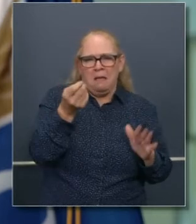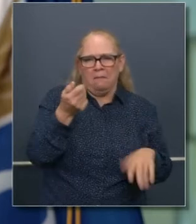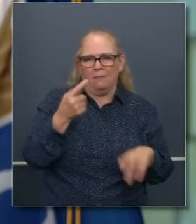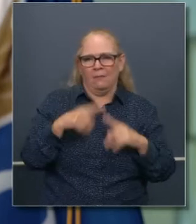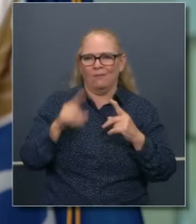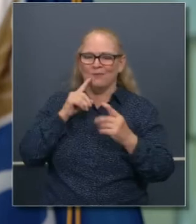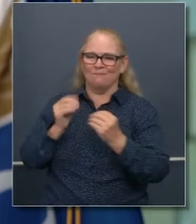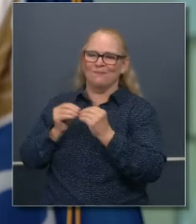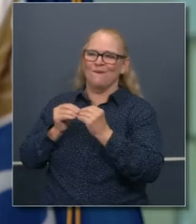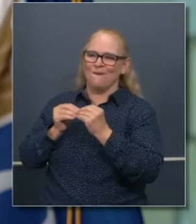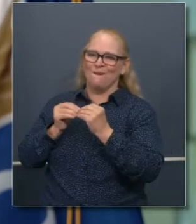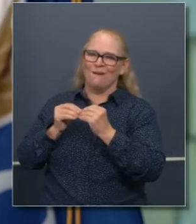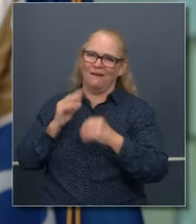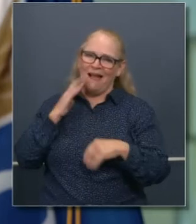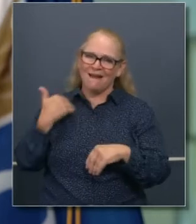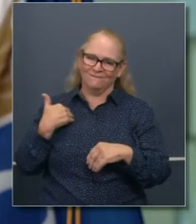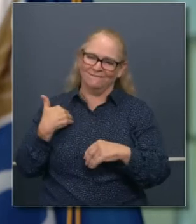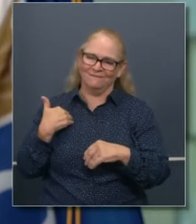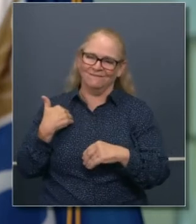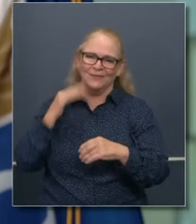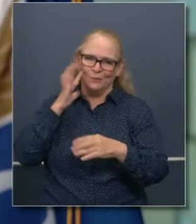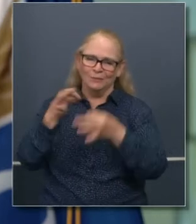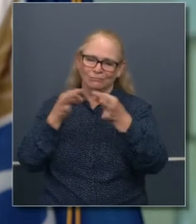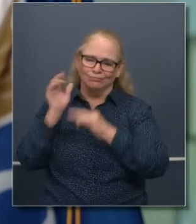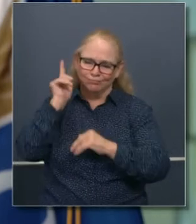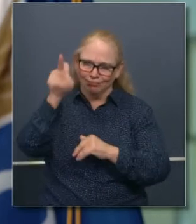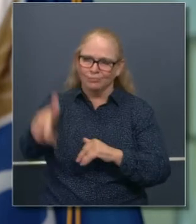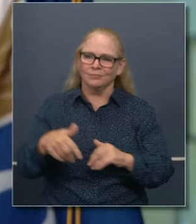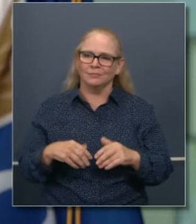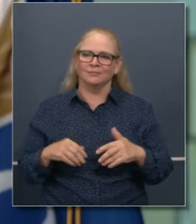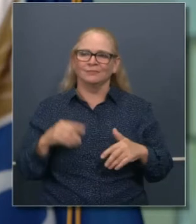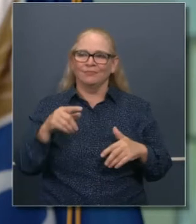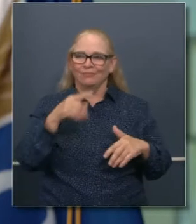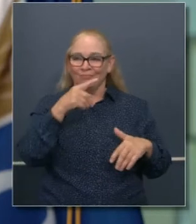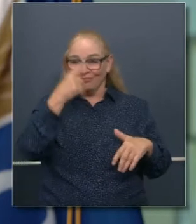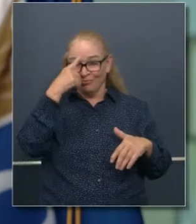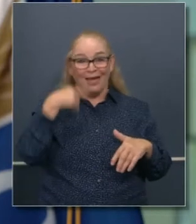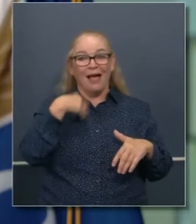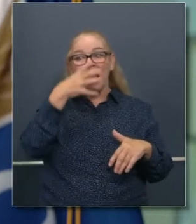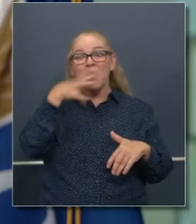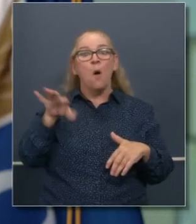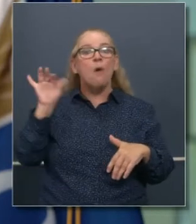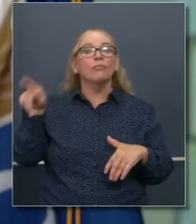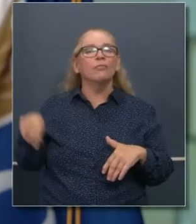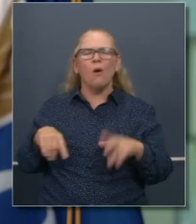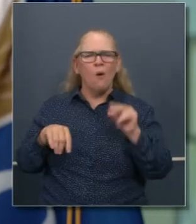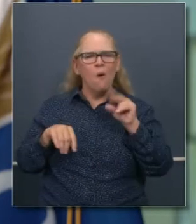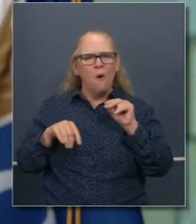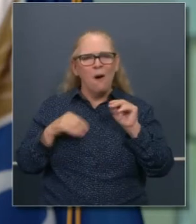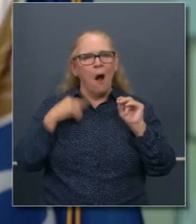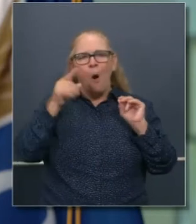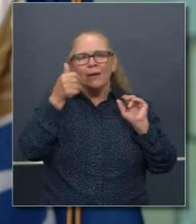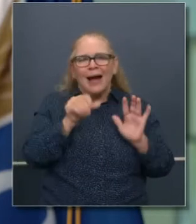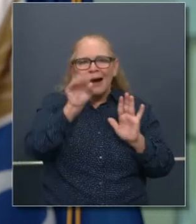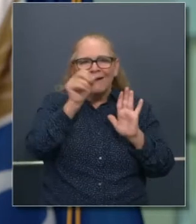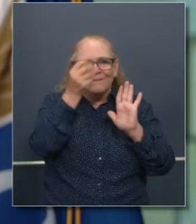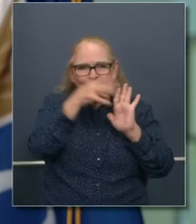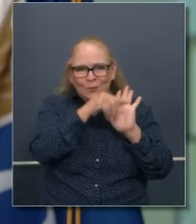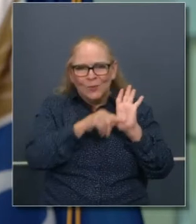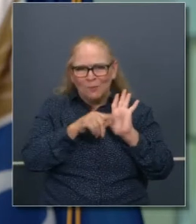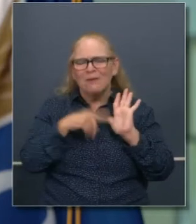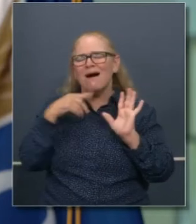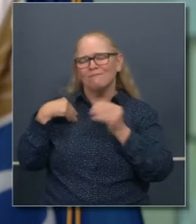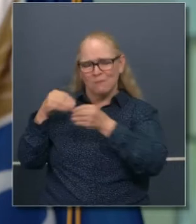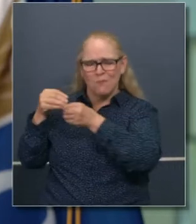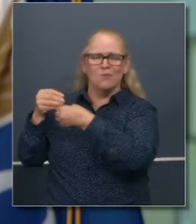esa lista es exclusiva de las consideraciones que nosotros hemos estado avanzando en esta